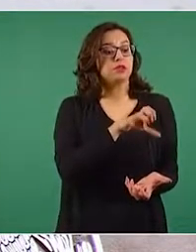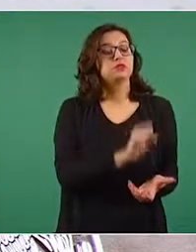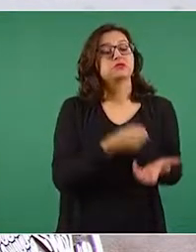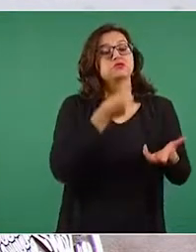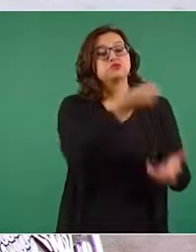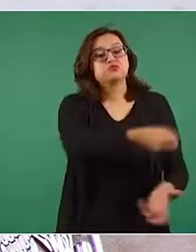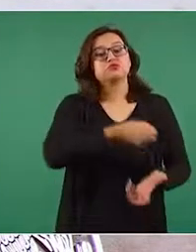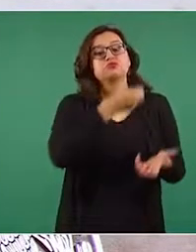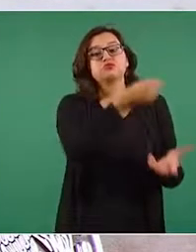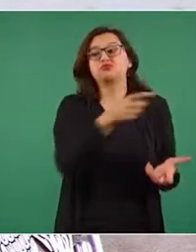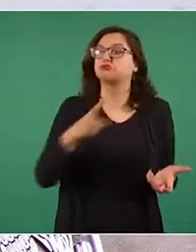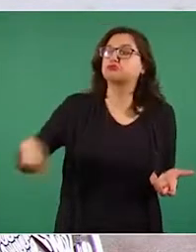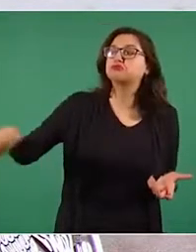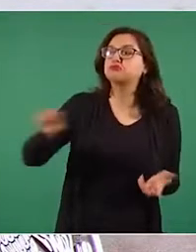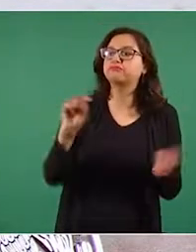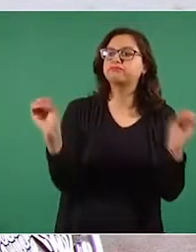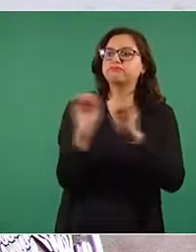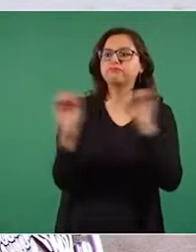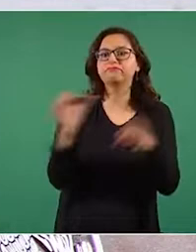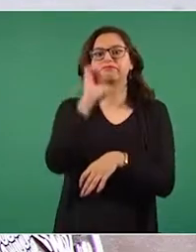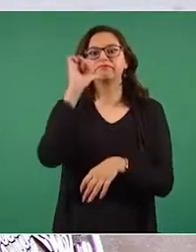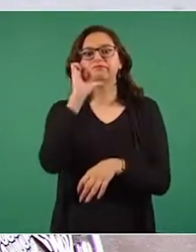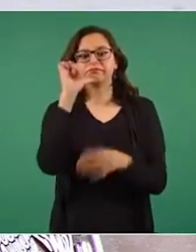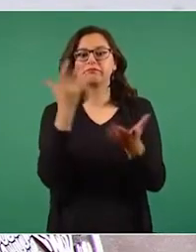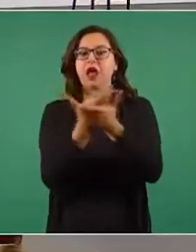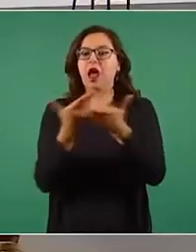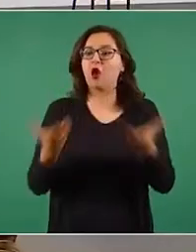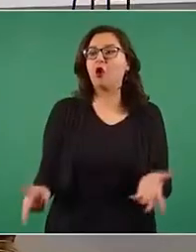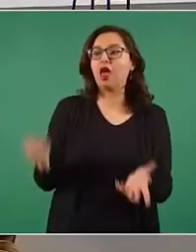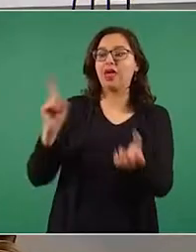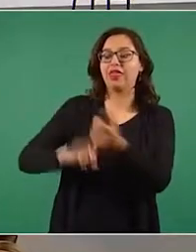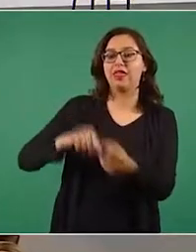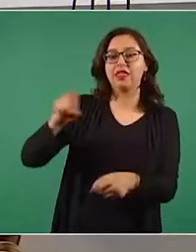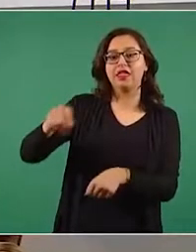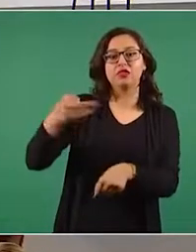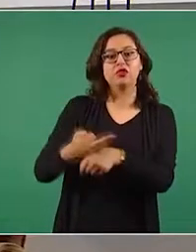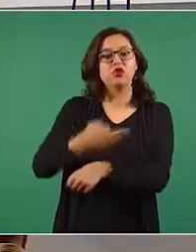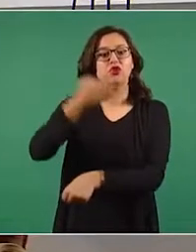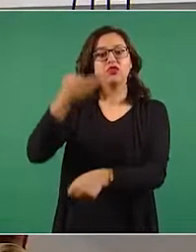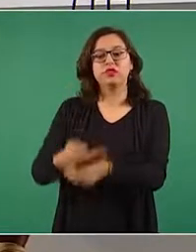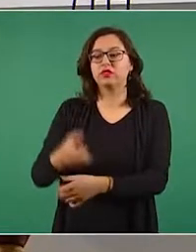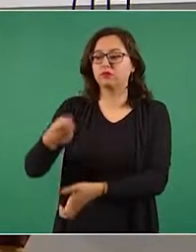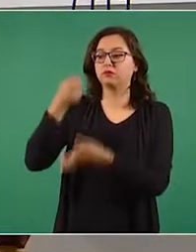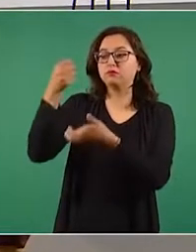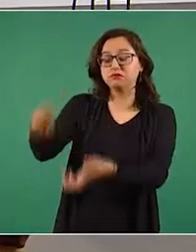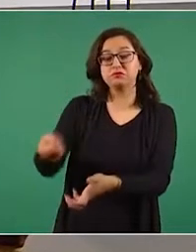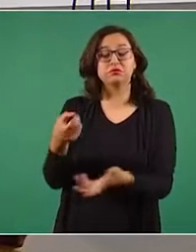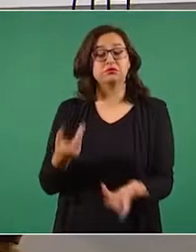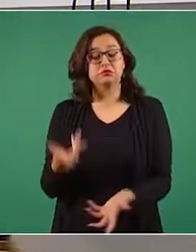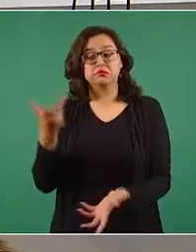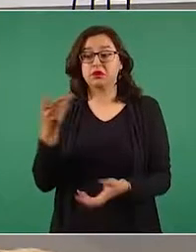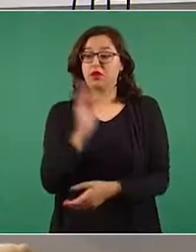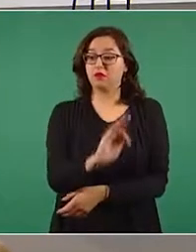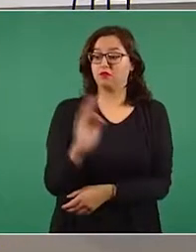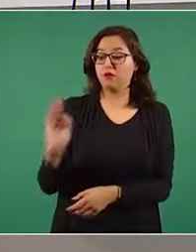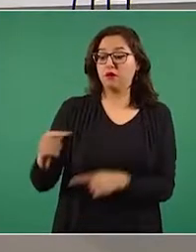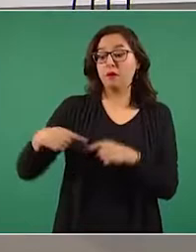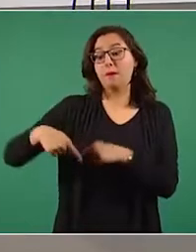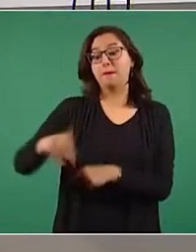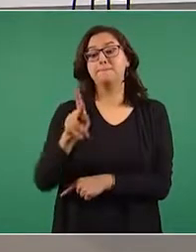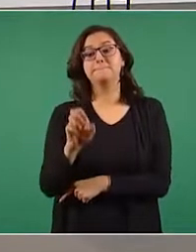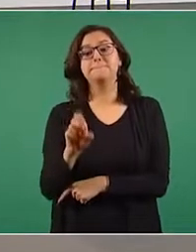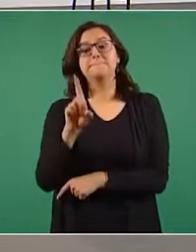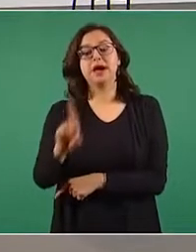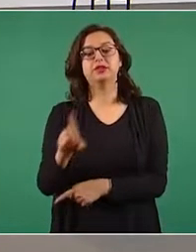los mismos centros públicos de investigación conforme al calendario presupuestal del PEF 2021.